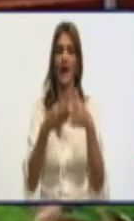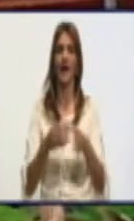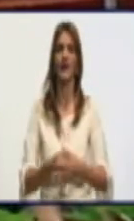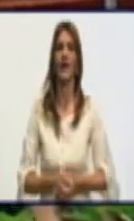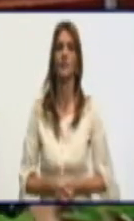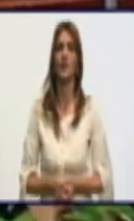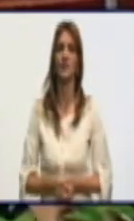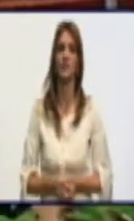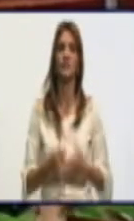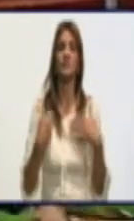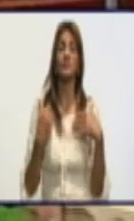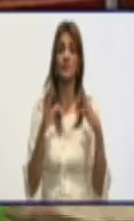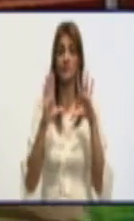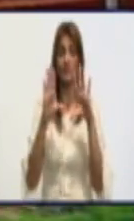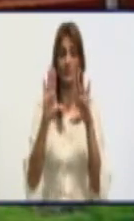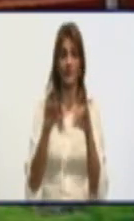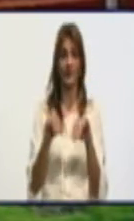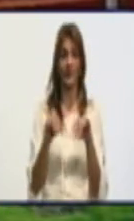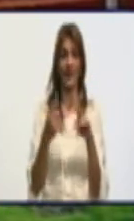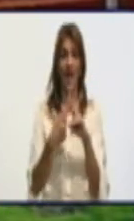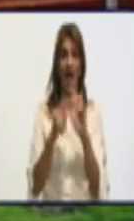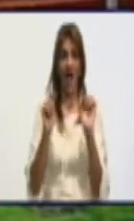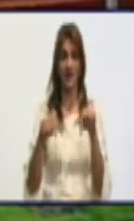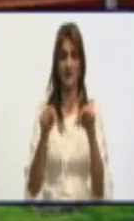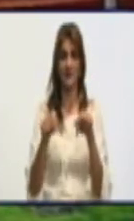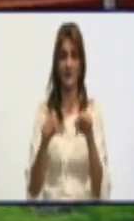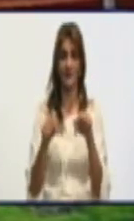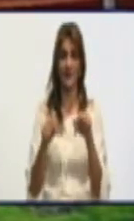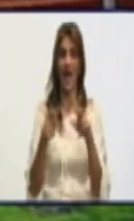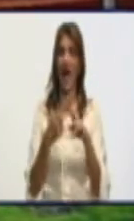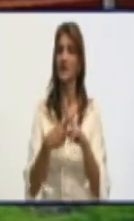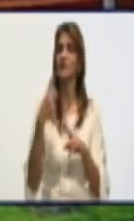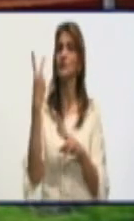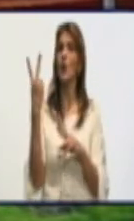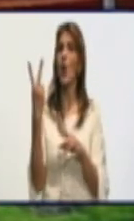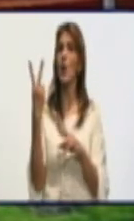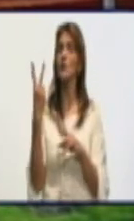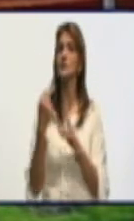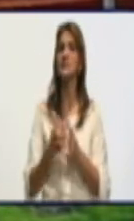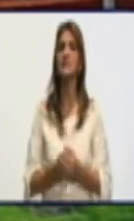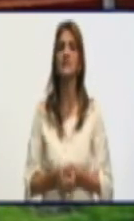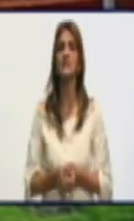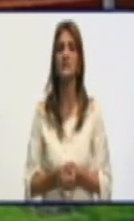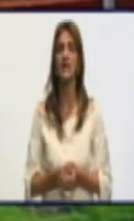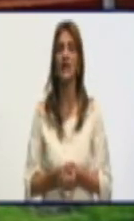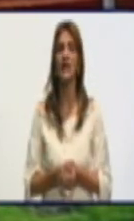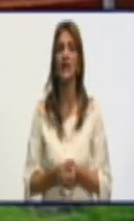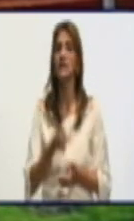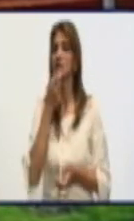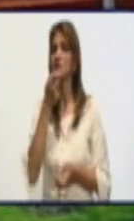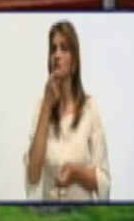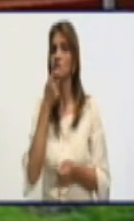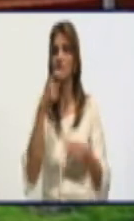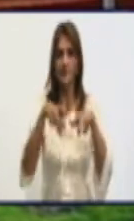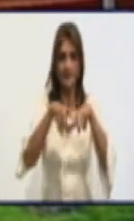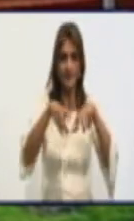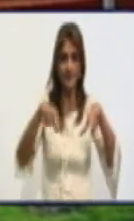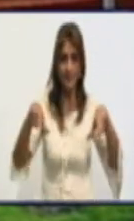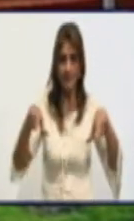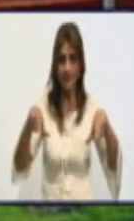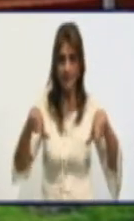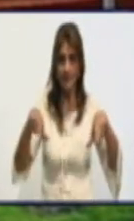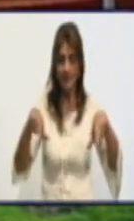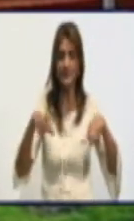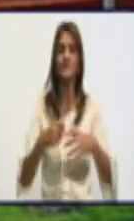que acá tenemos dos lo que popularmente se conoce como gaseñiga pero que ahora me dicen que